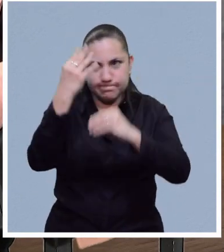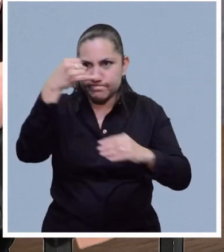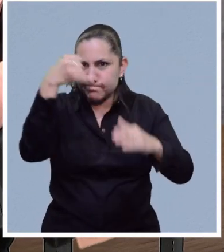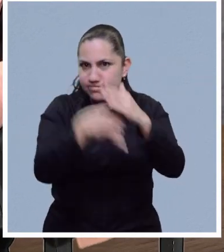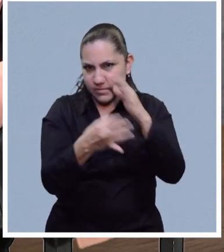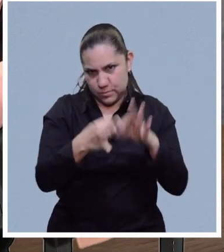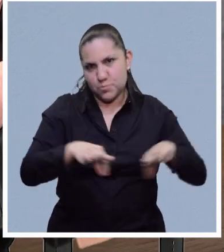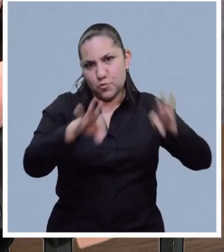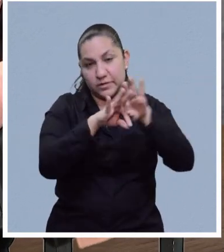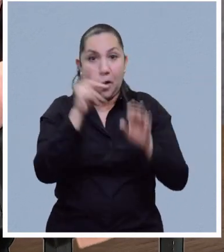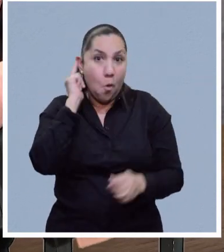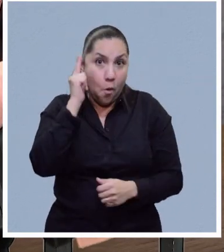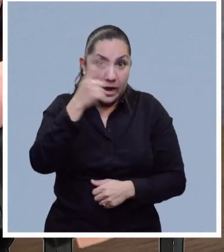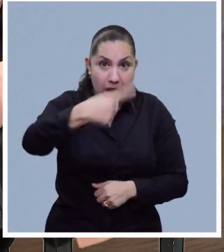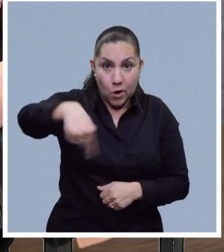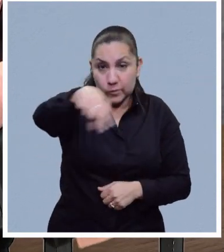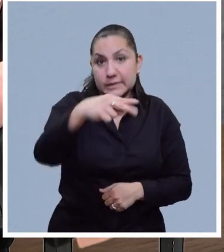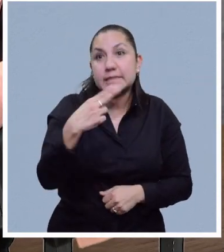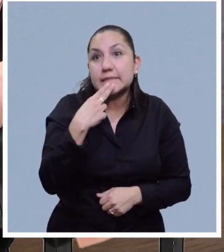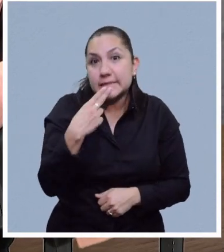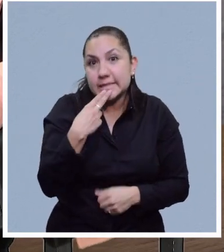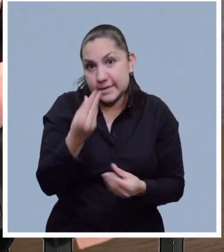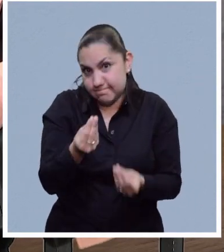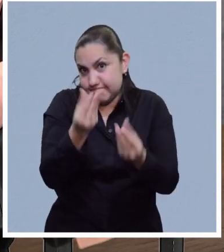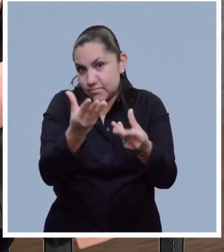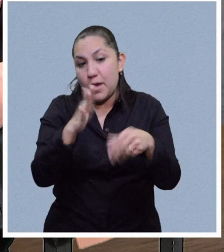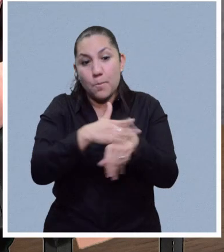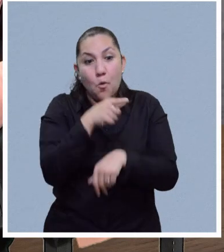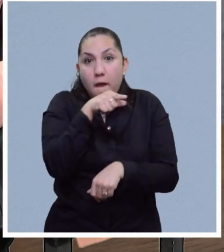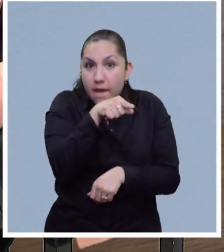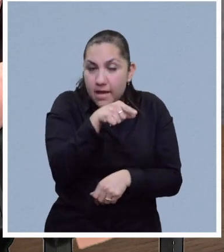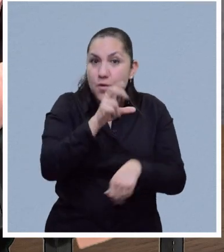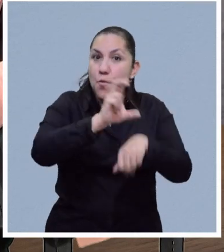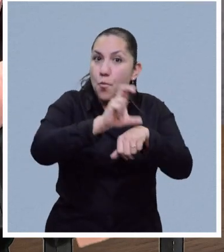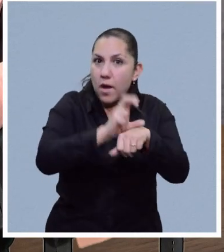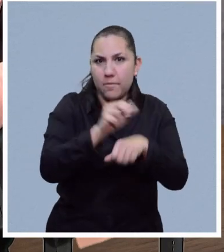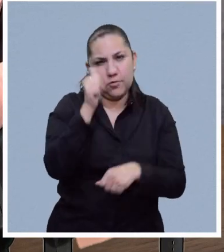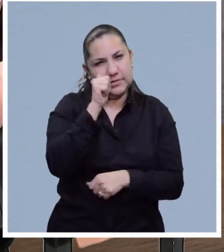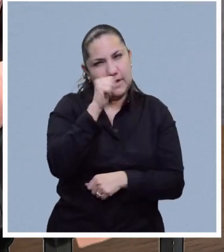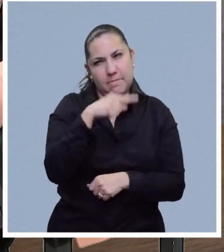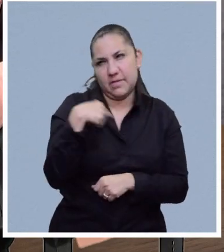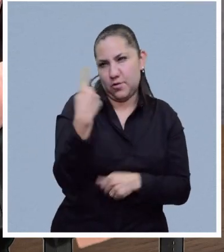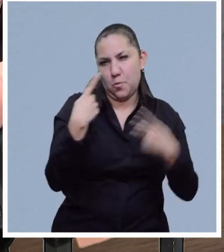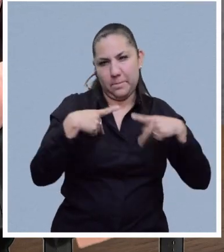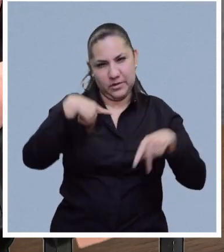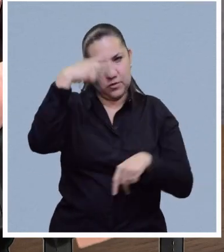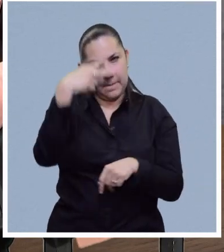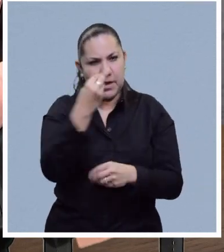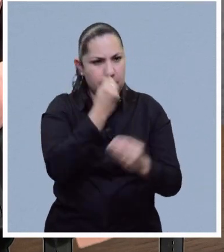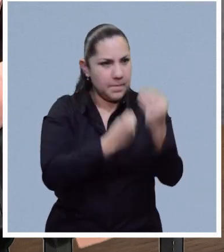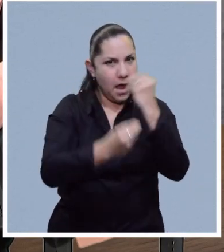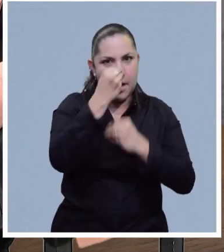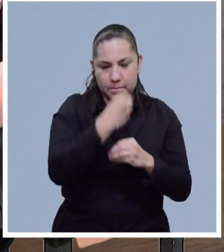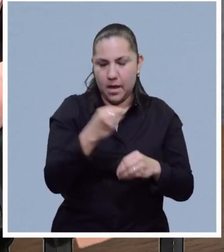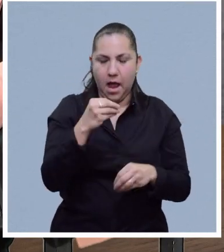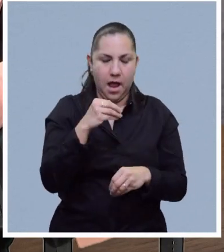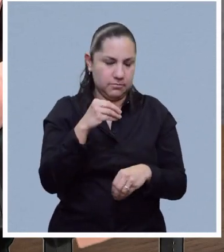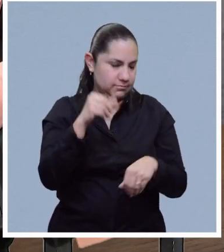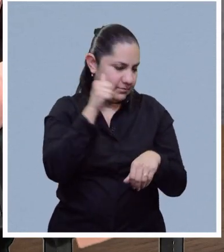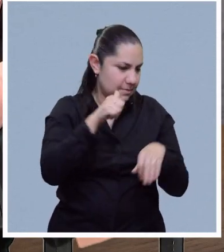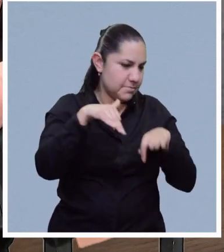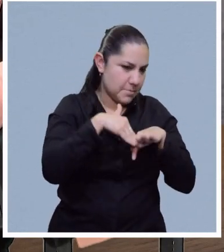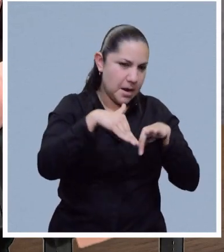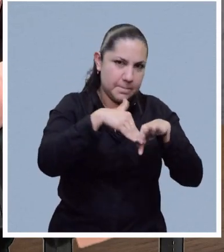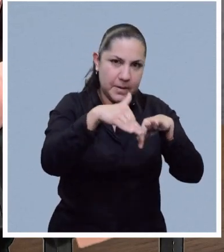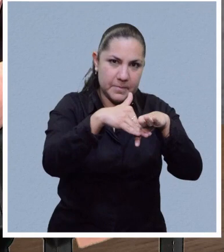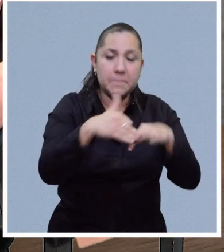que para todos haya sido de utilidad porque es un alimento que consumimos diariamente en los hogares mexicanos. Y bueno, también recordarles que pueden seguir